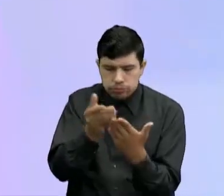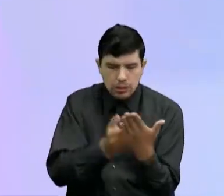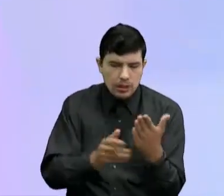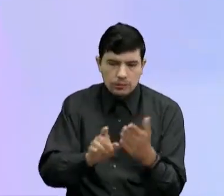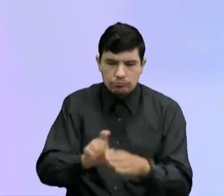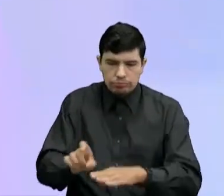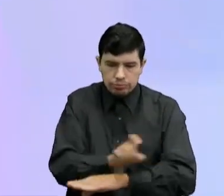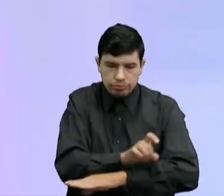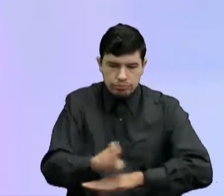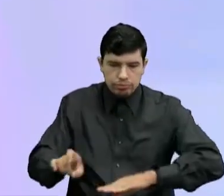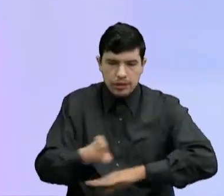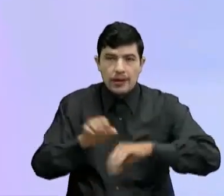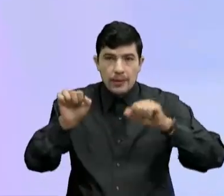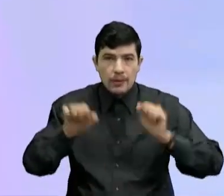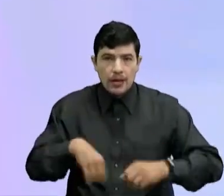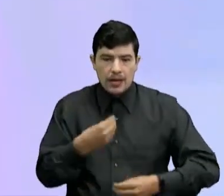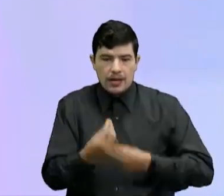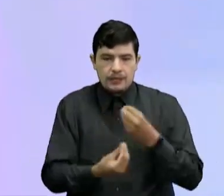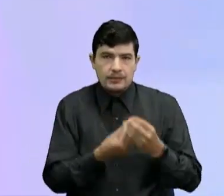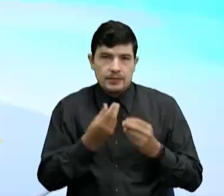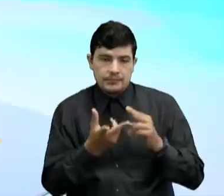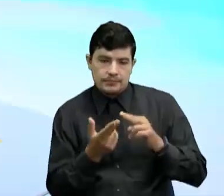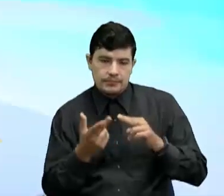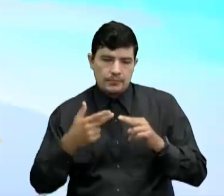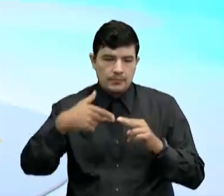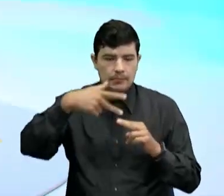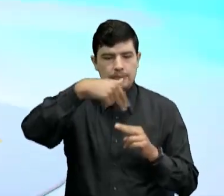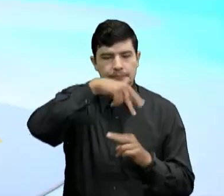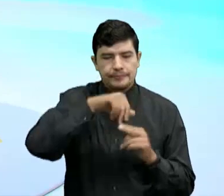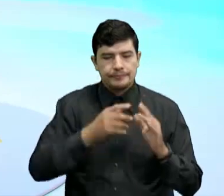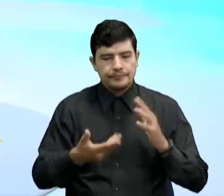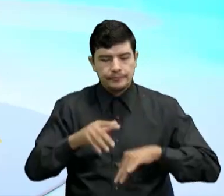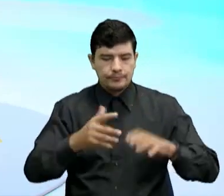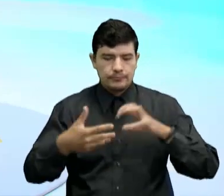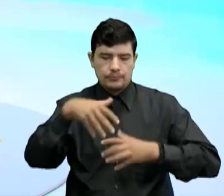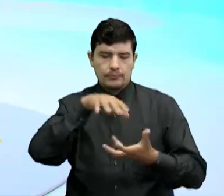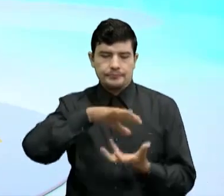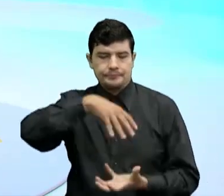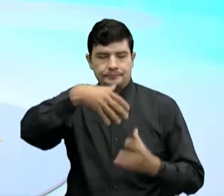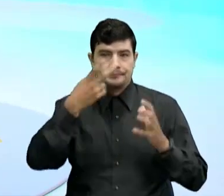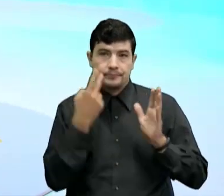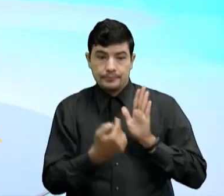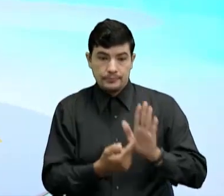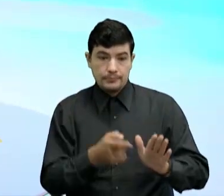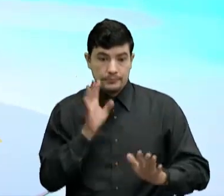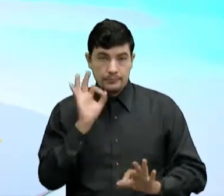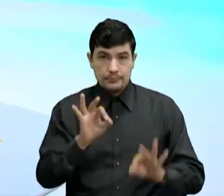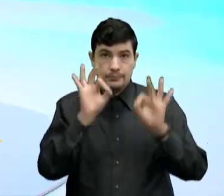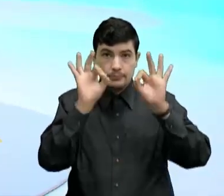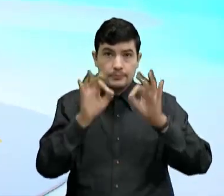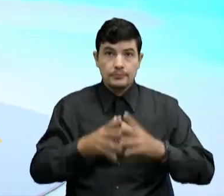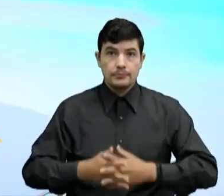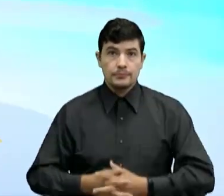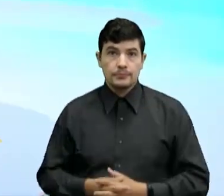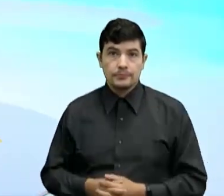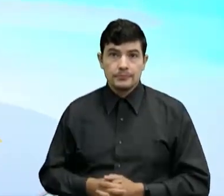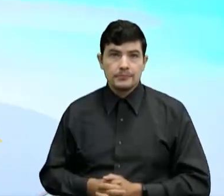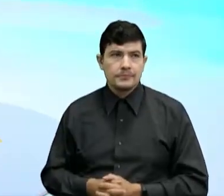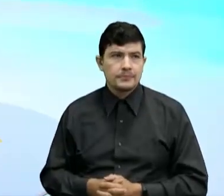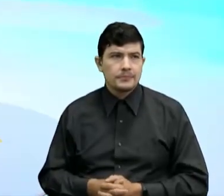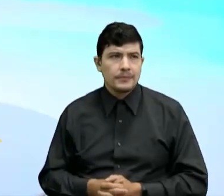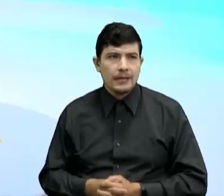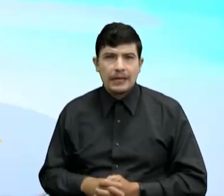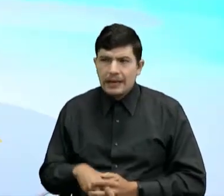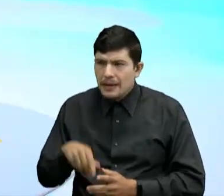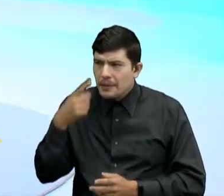Los dobles así Correcto Y puedan formarlo Ya su mapita Y les quede allí Como una figura Como en origami